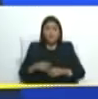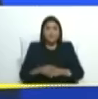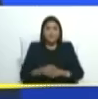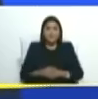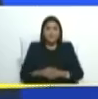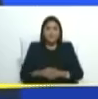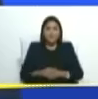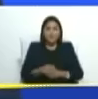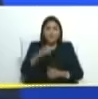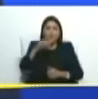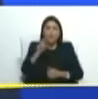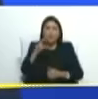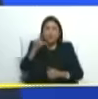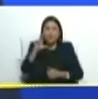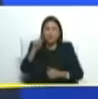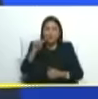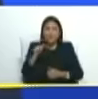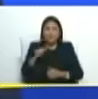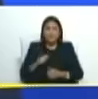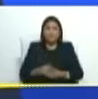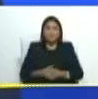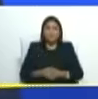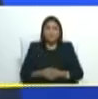quien tenga oídos que oiga